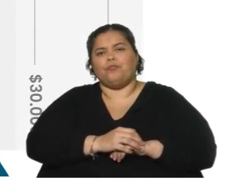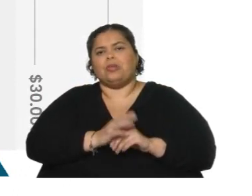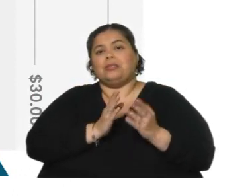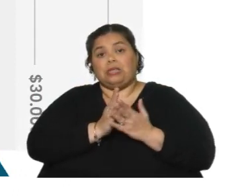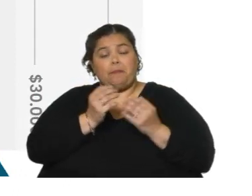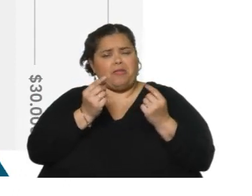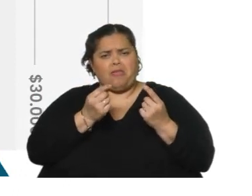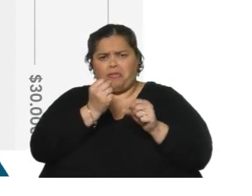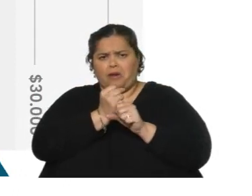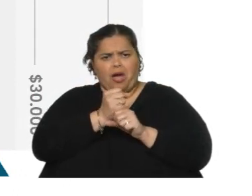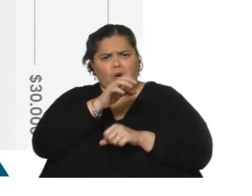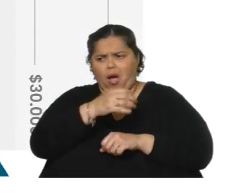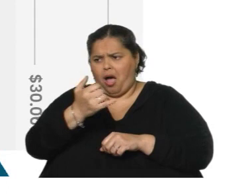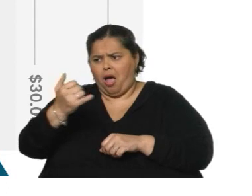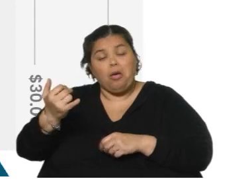empleo.